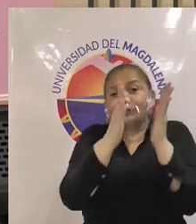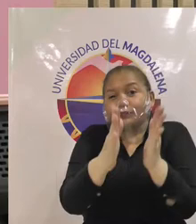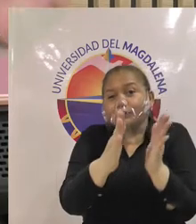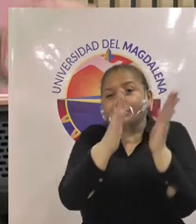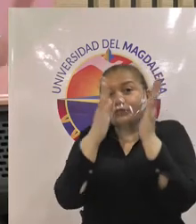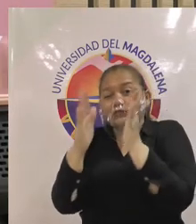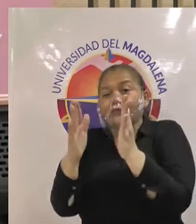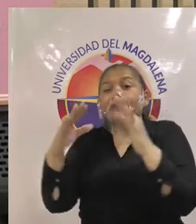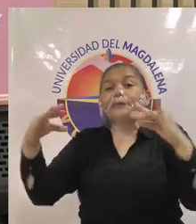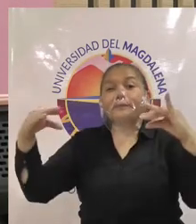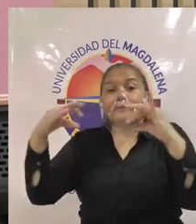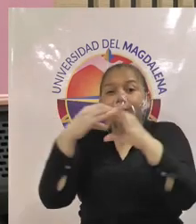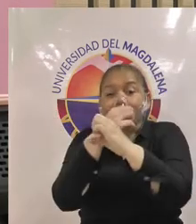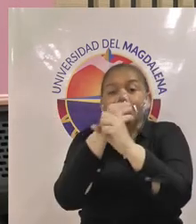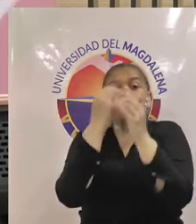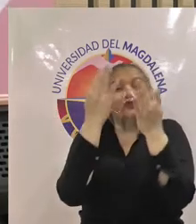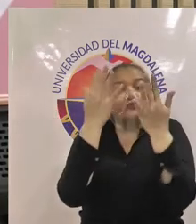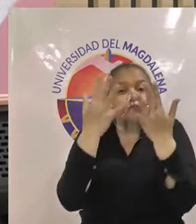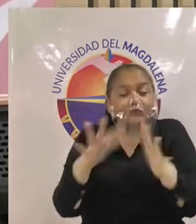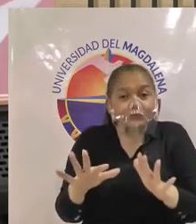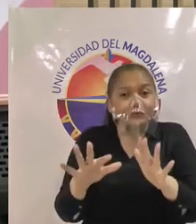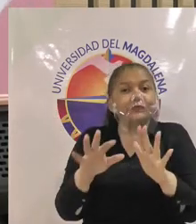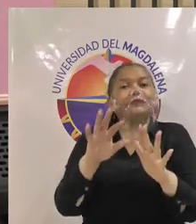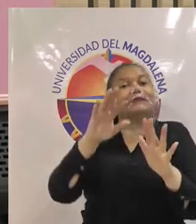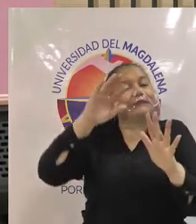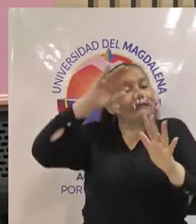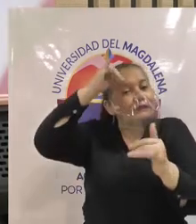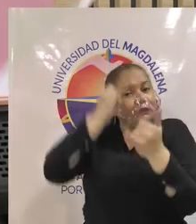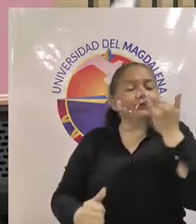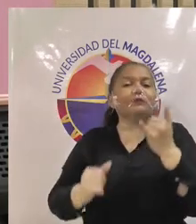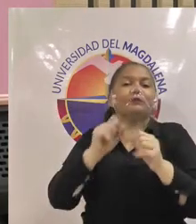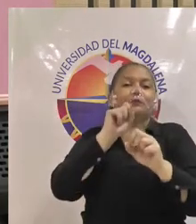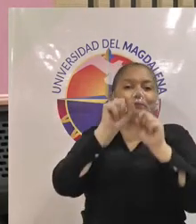candidatos y luego venimos con las preguntas